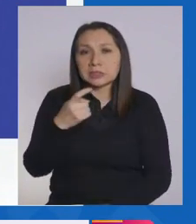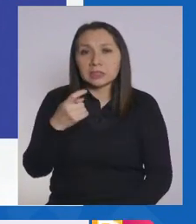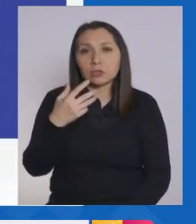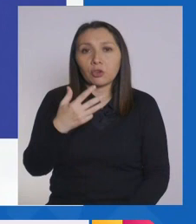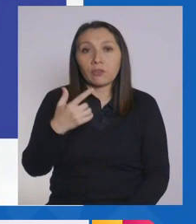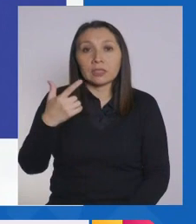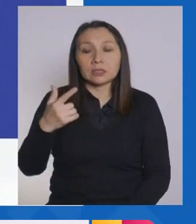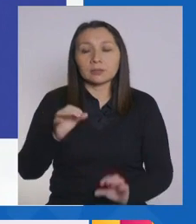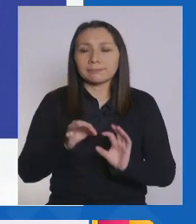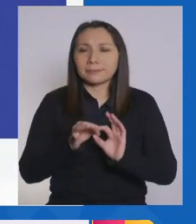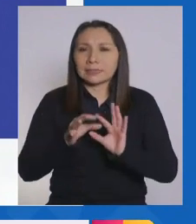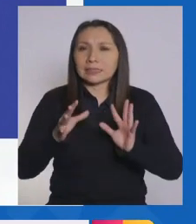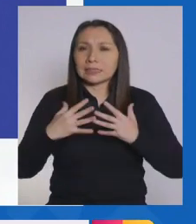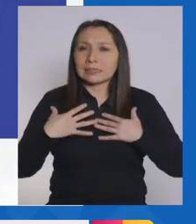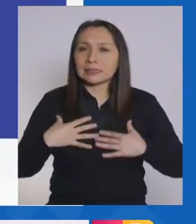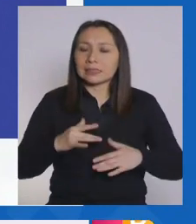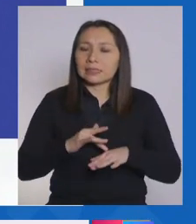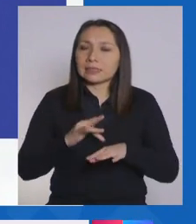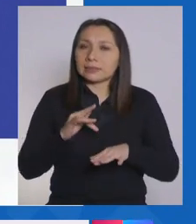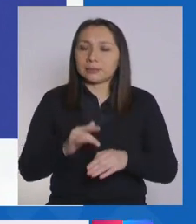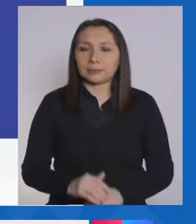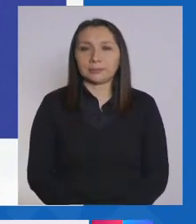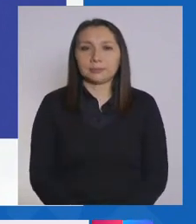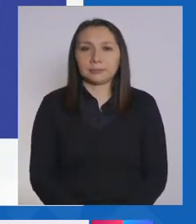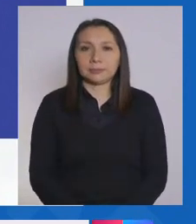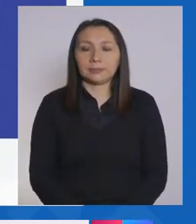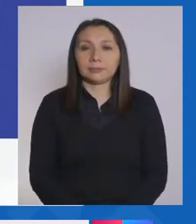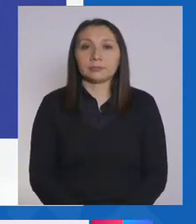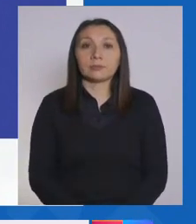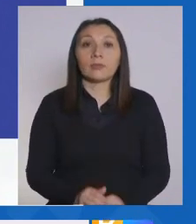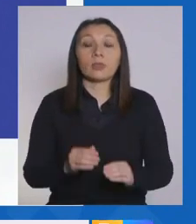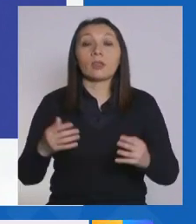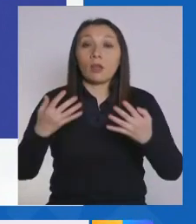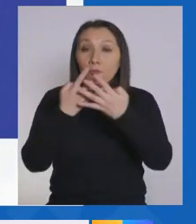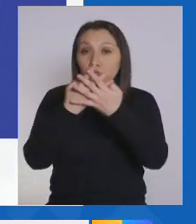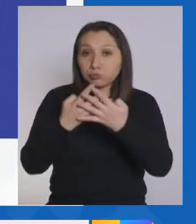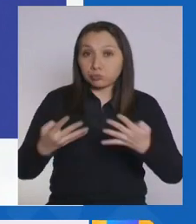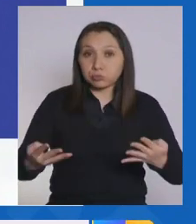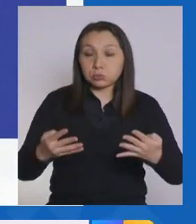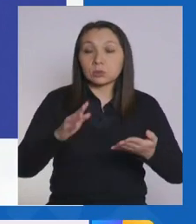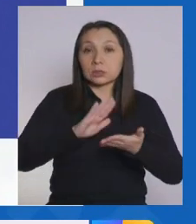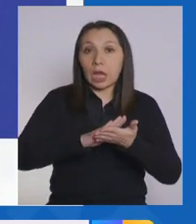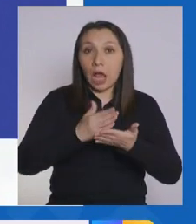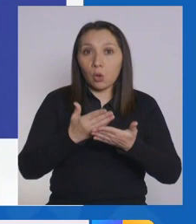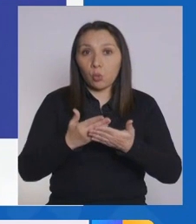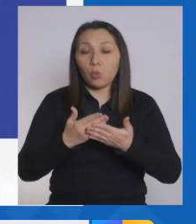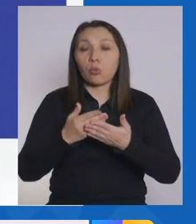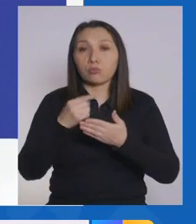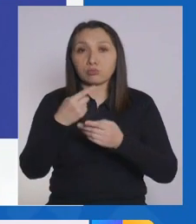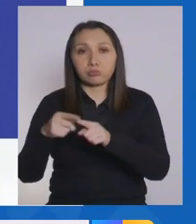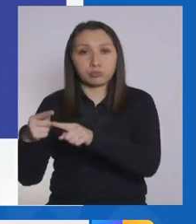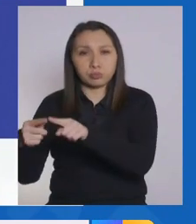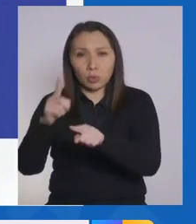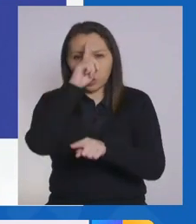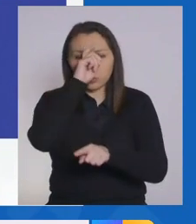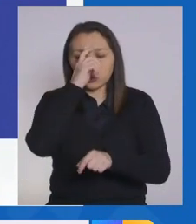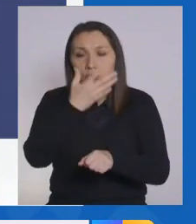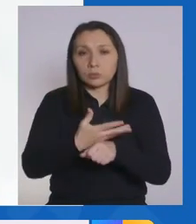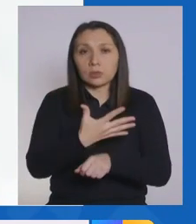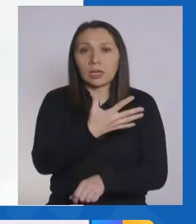son personas que están en estado crítico. Y en relación a la red integral de salud, podemos decir que tenemos